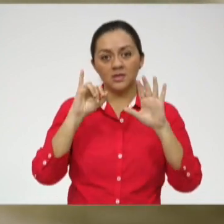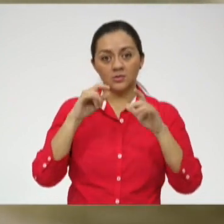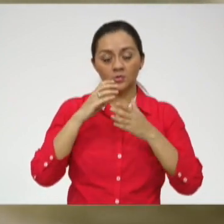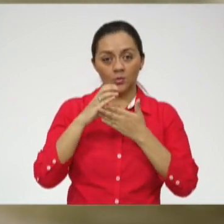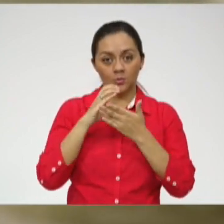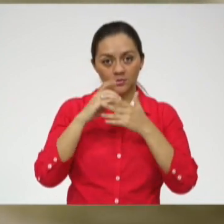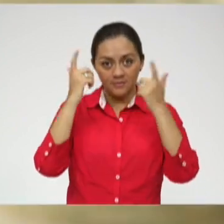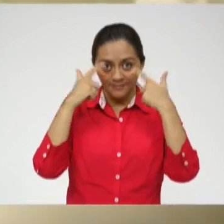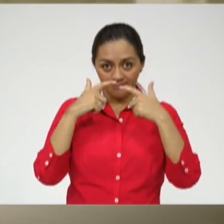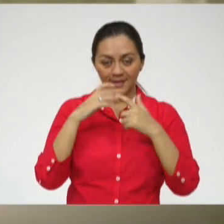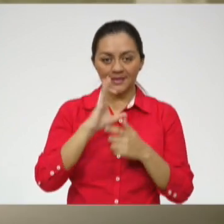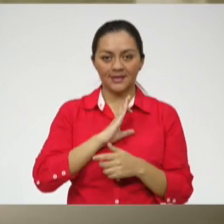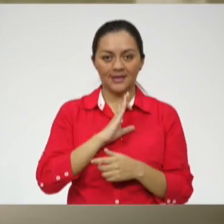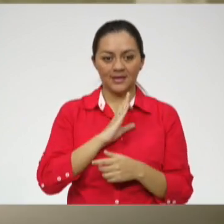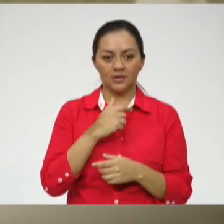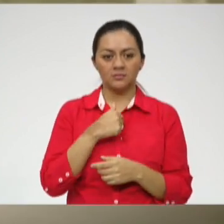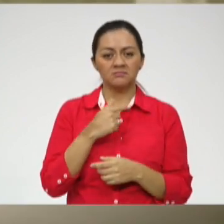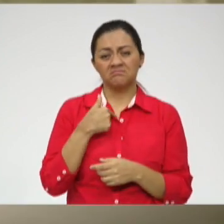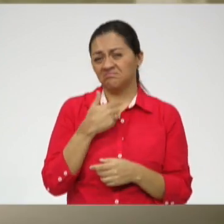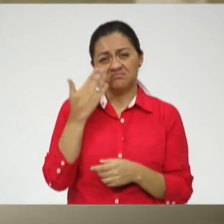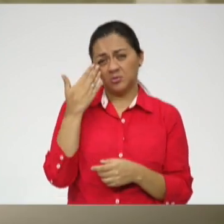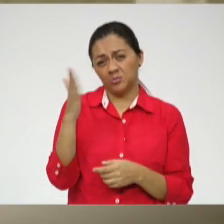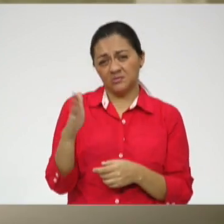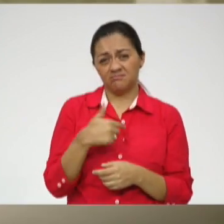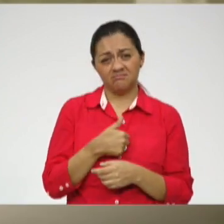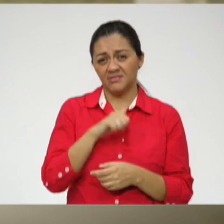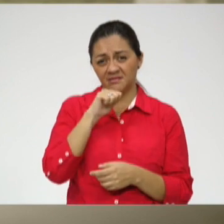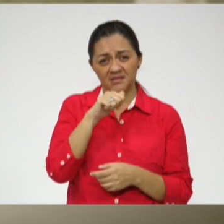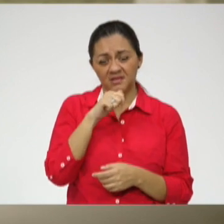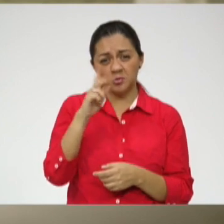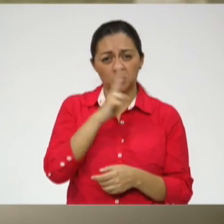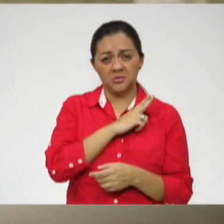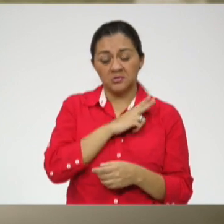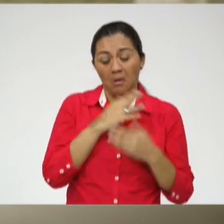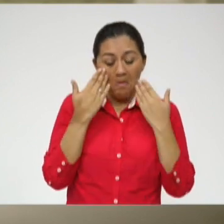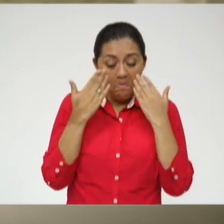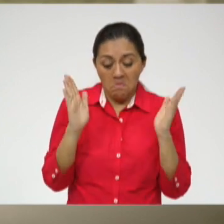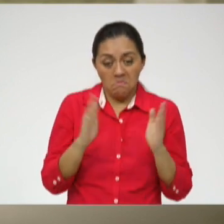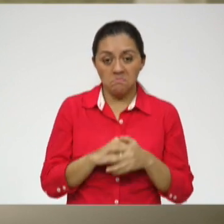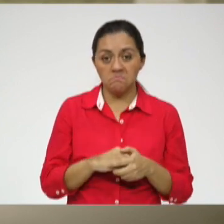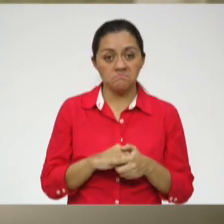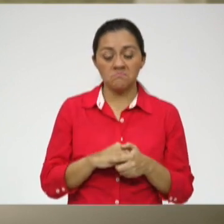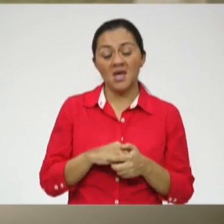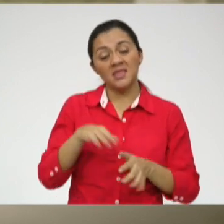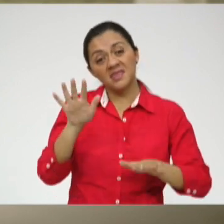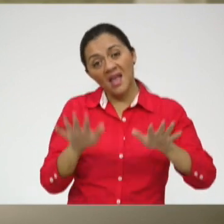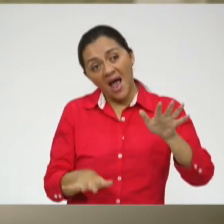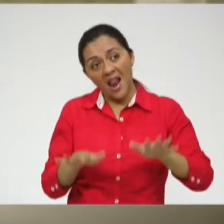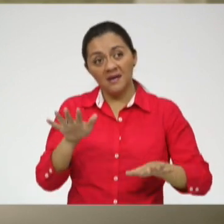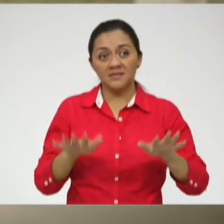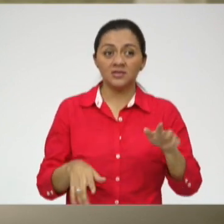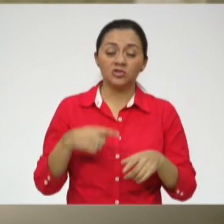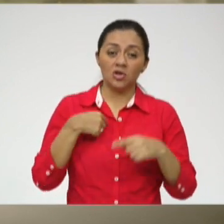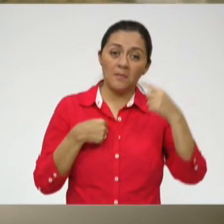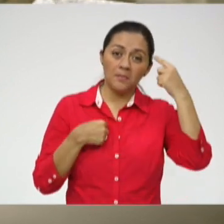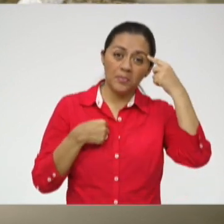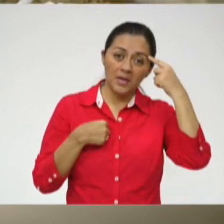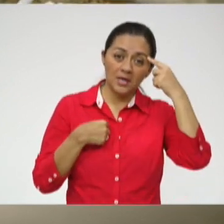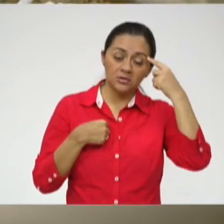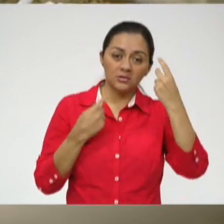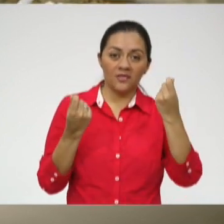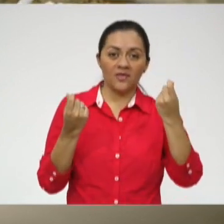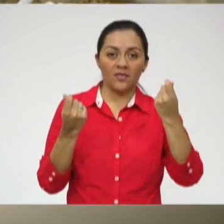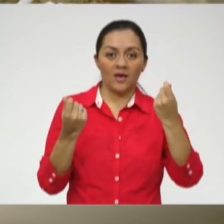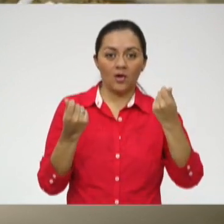técnico. Todavía no he pensado de lo que voy a estudiar cuando salga del colegio, todavía no. Entre las posibles ideas me gusta mucho manejar